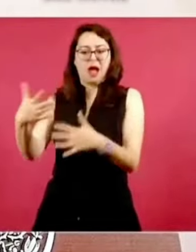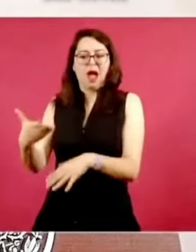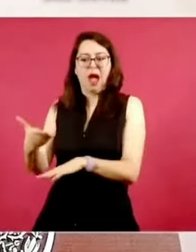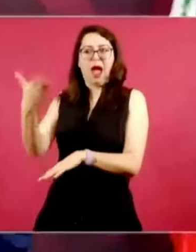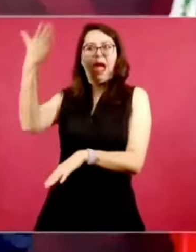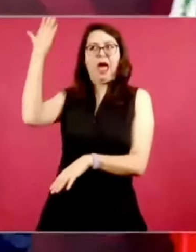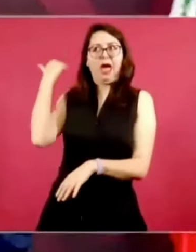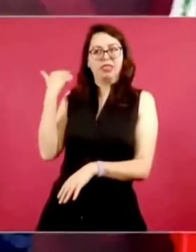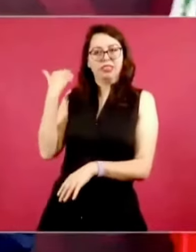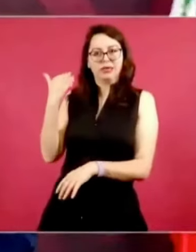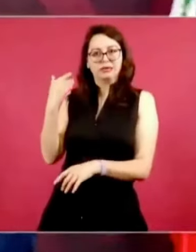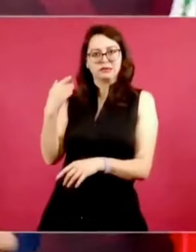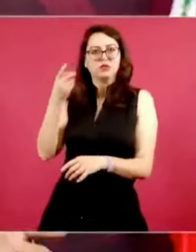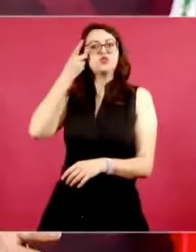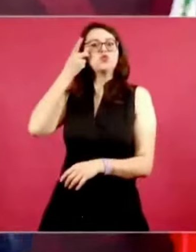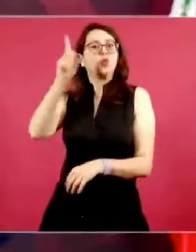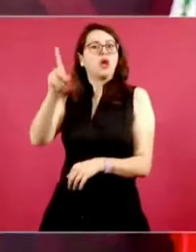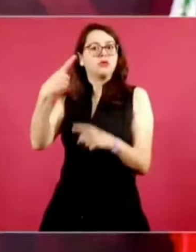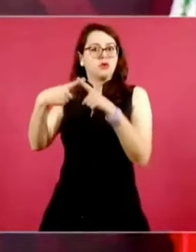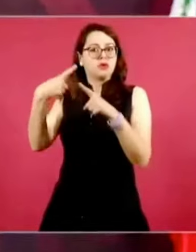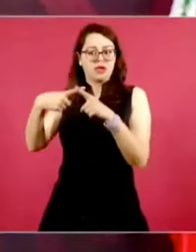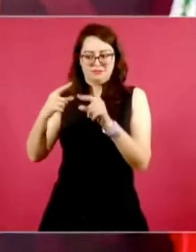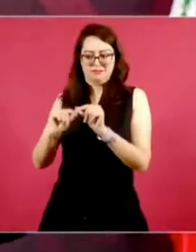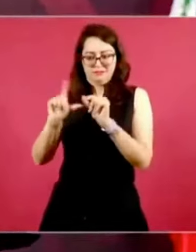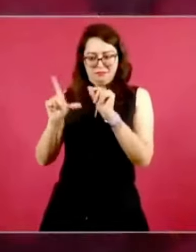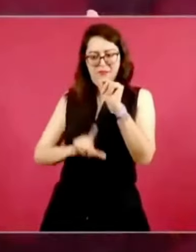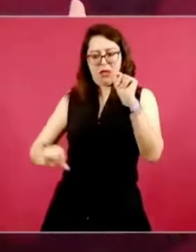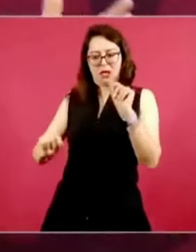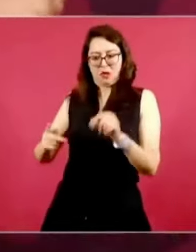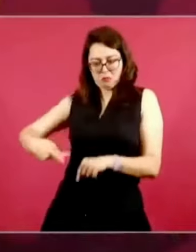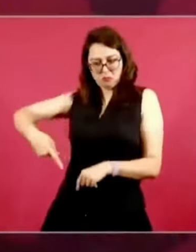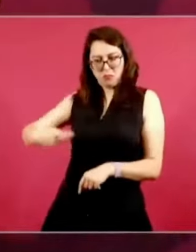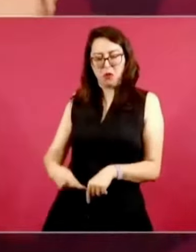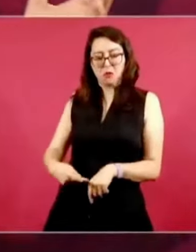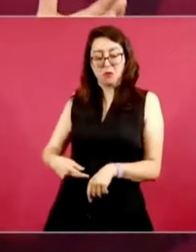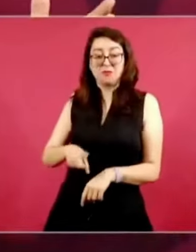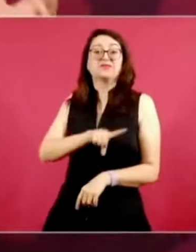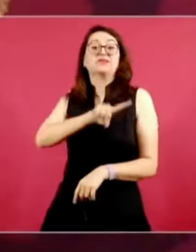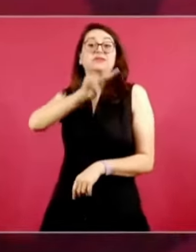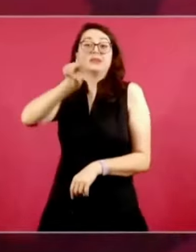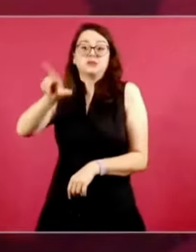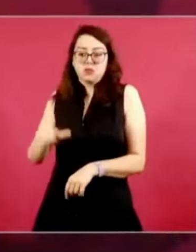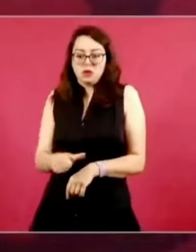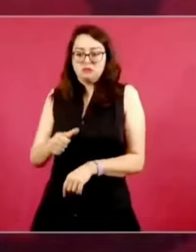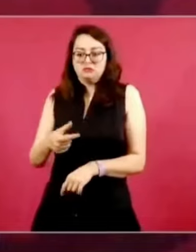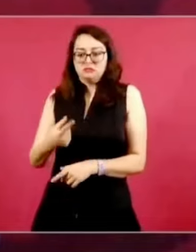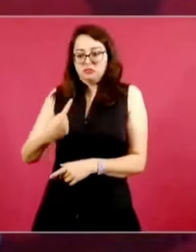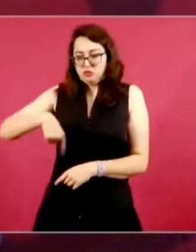que en el periodo neoliberal se habían entregado a particulares.